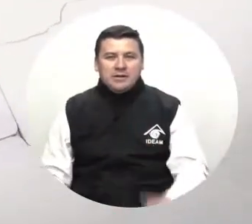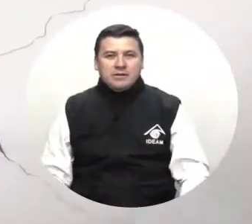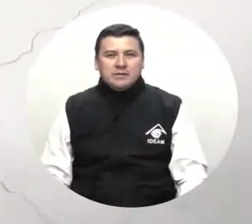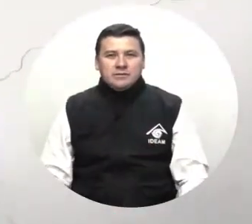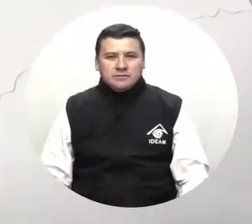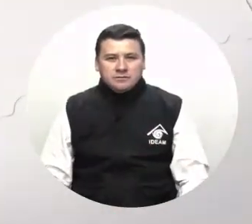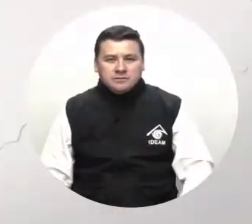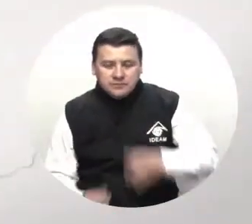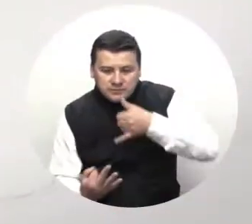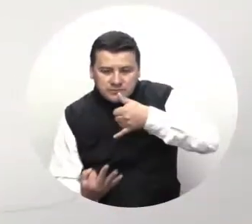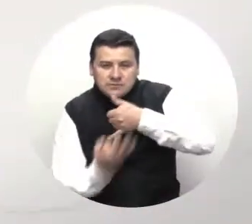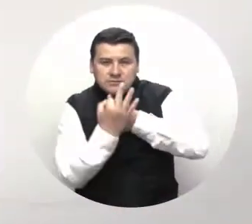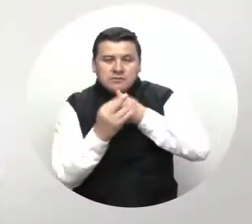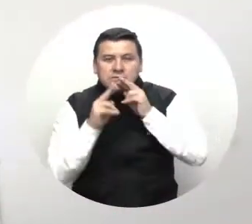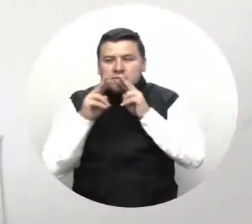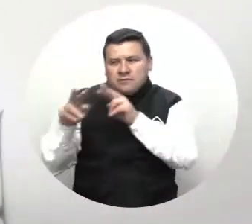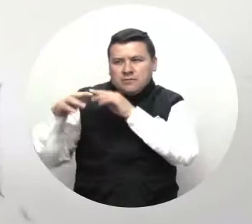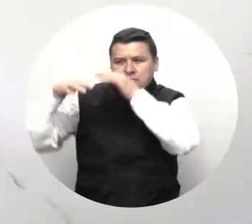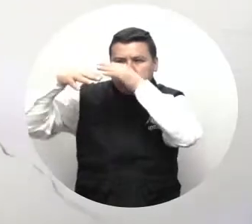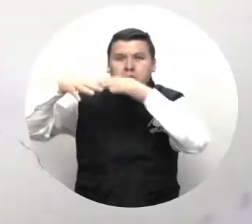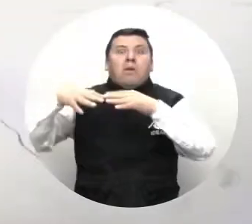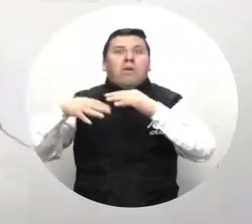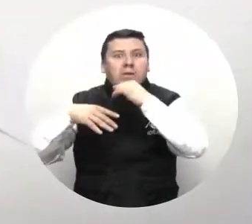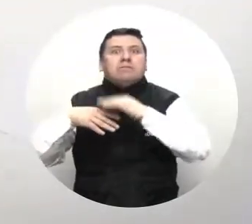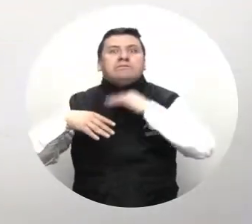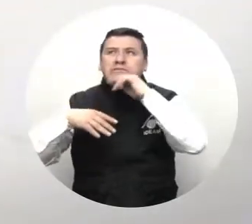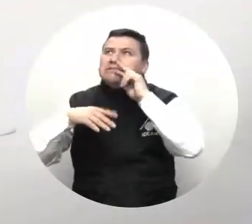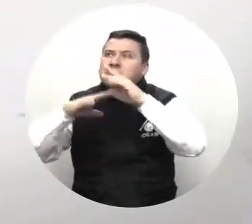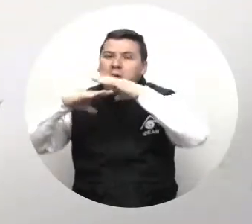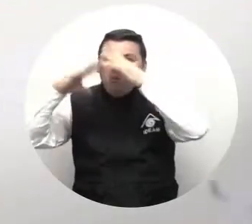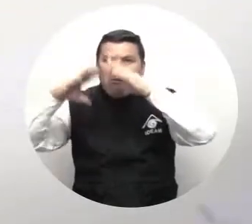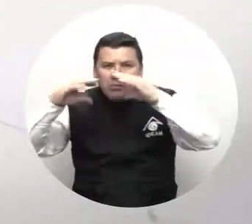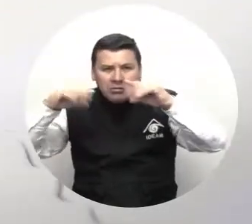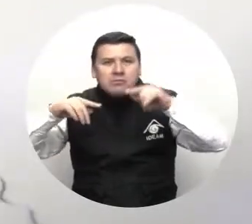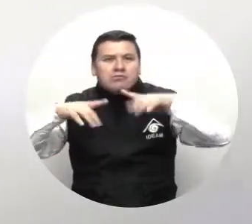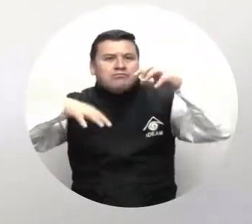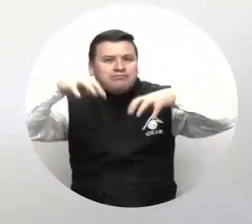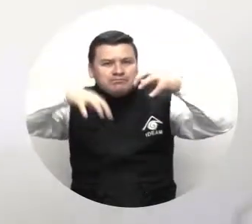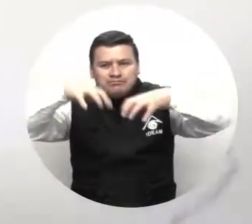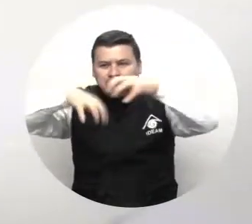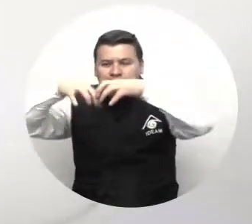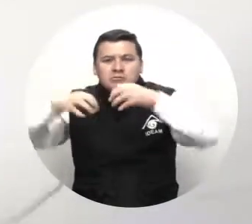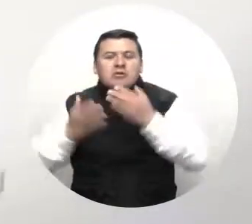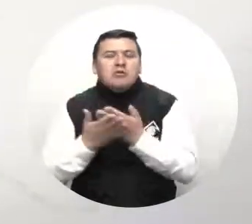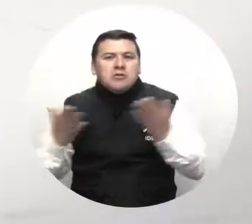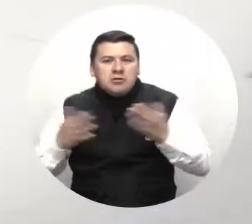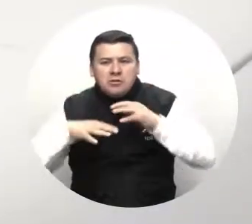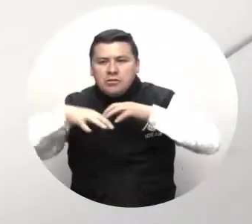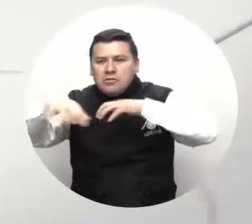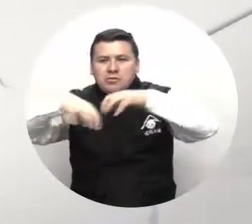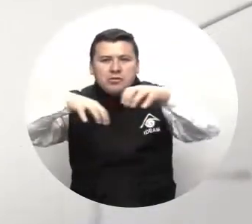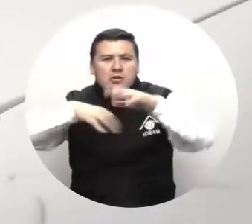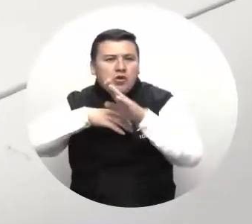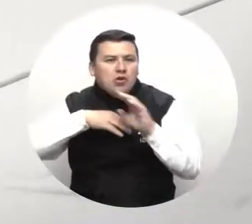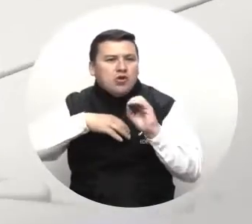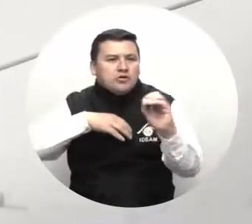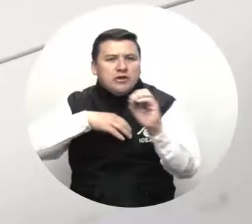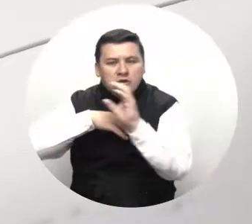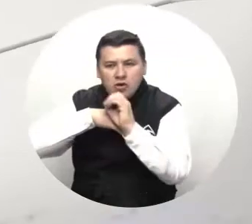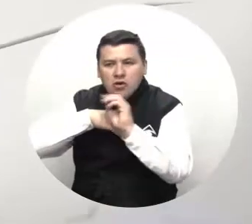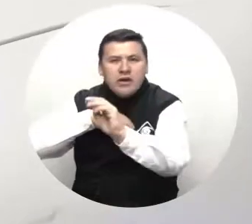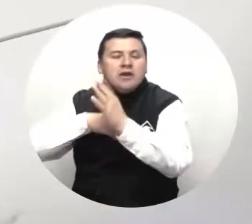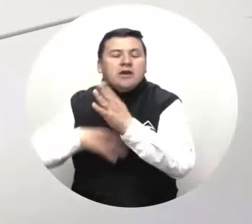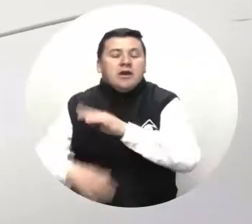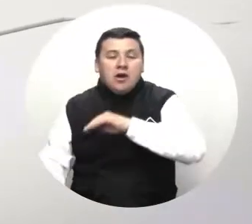En la zona andina se prevén nubes cargadas en la región y se estima la presencia de lluvias en sectores dispersos del occidente y oriente de